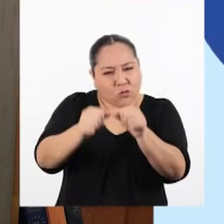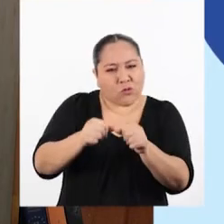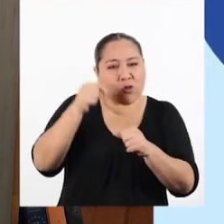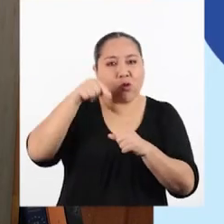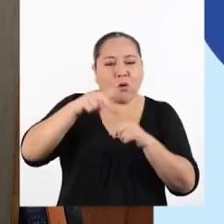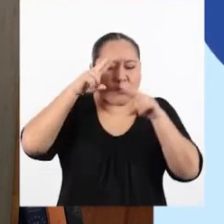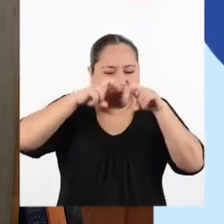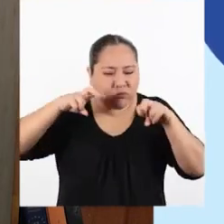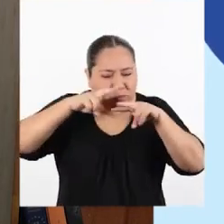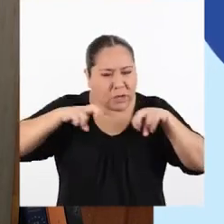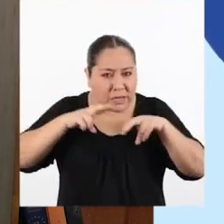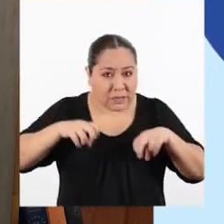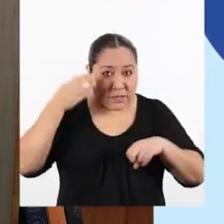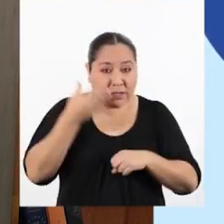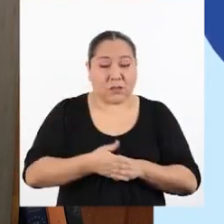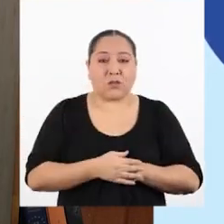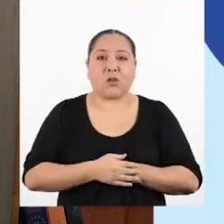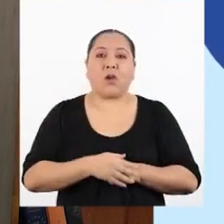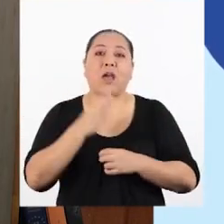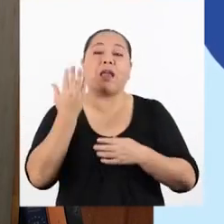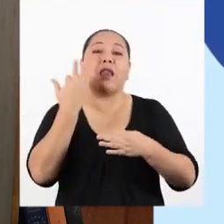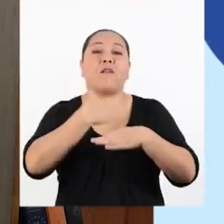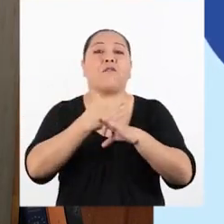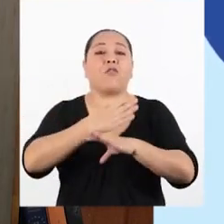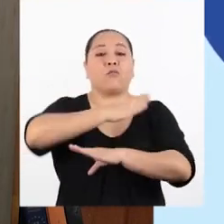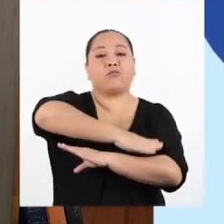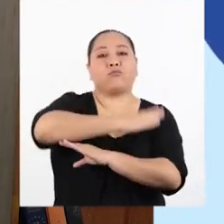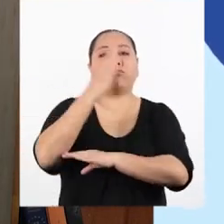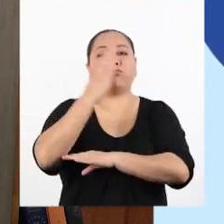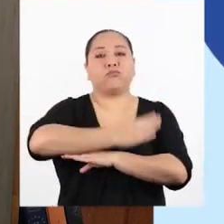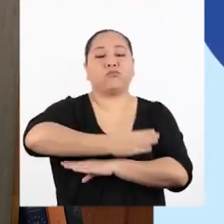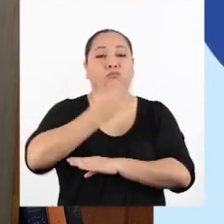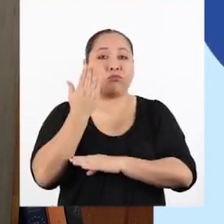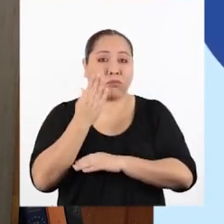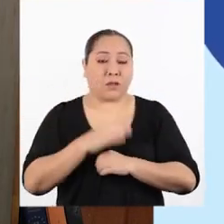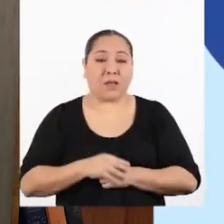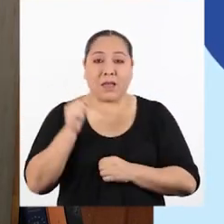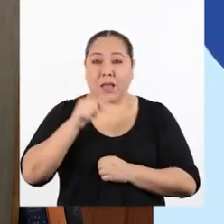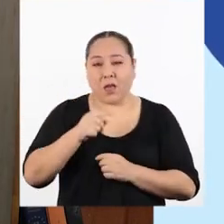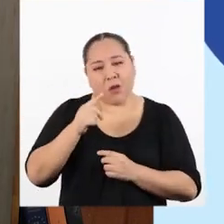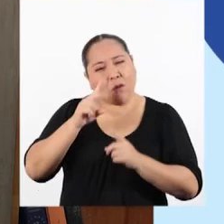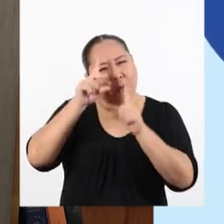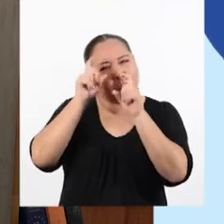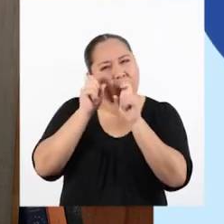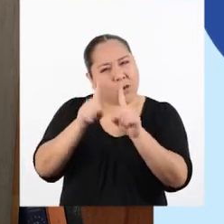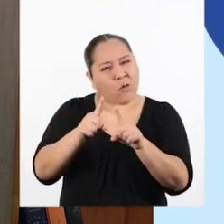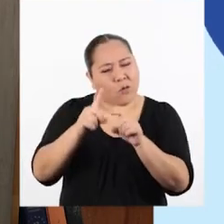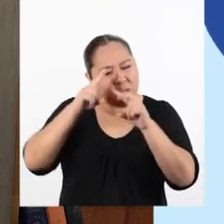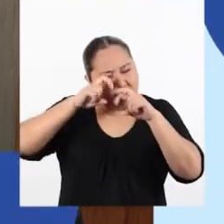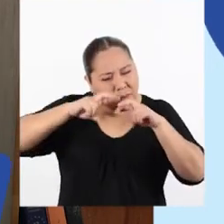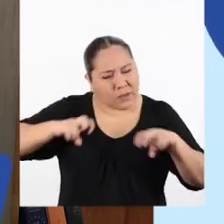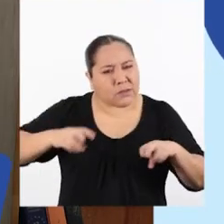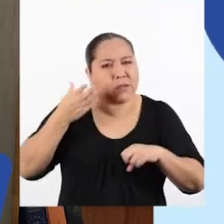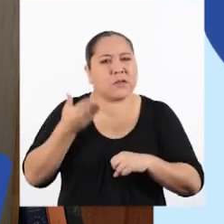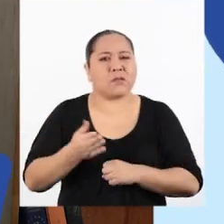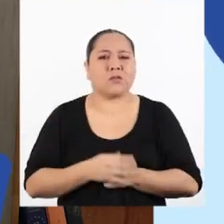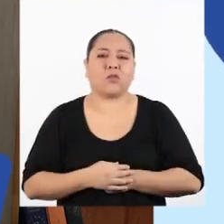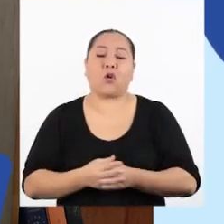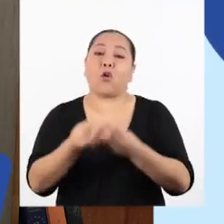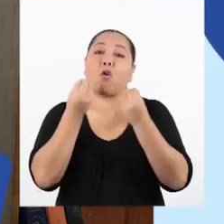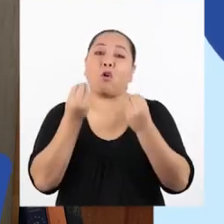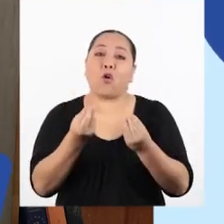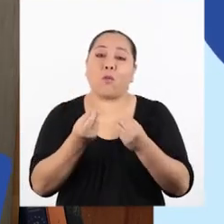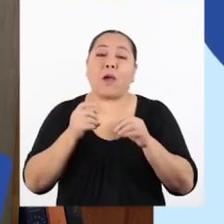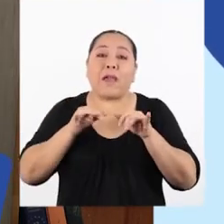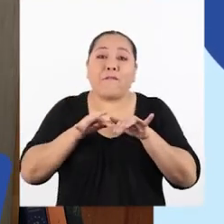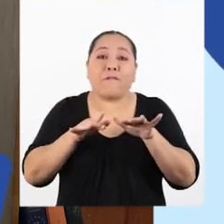nuestra indagación en la mecánica del brazo humano, que tiene como pregunta de indagación, ¿cómo